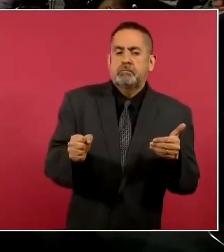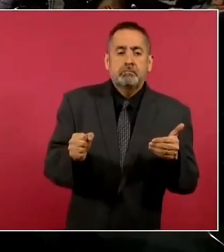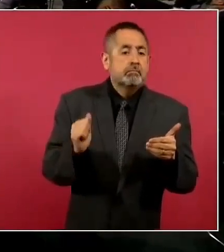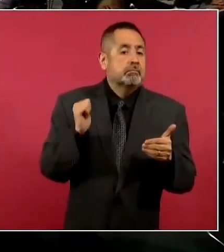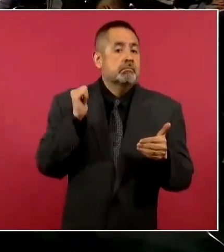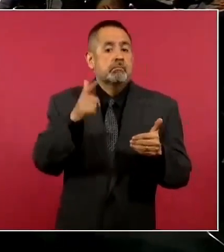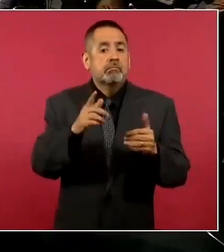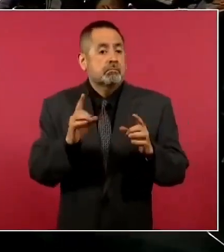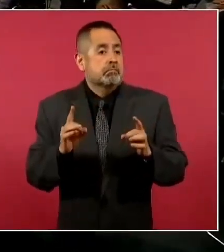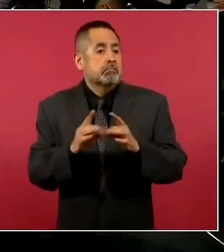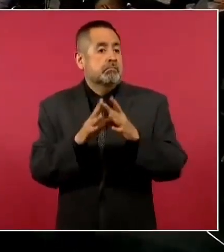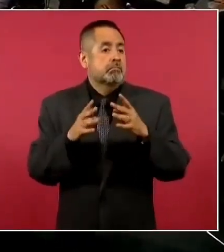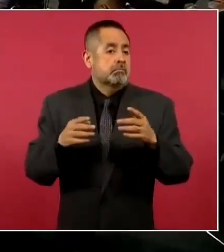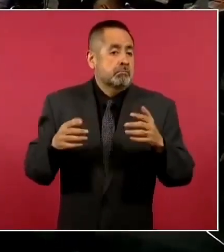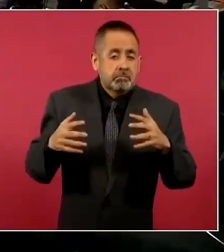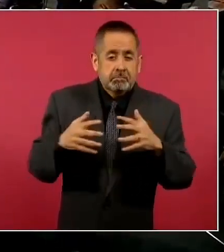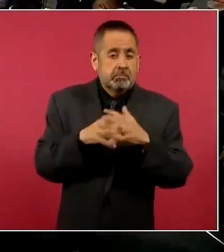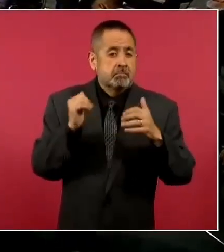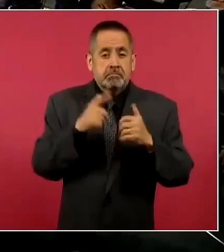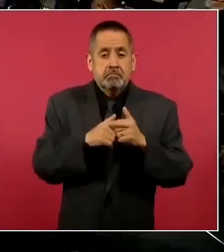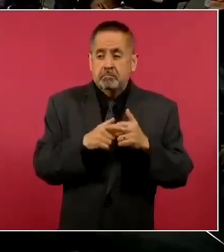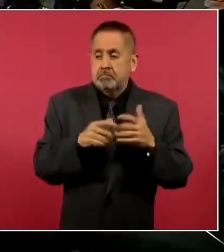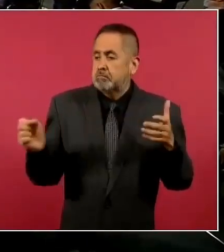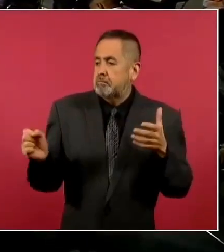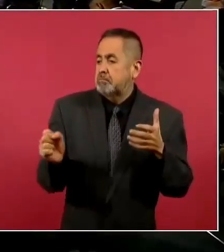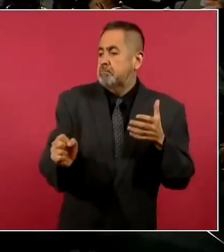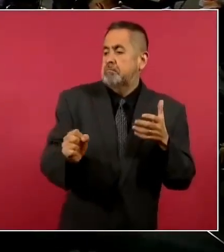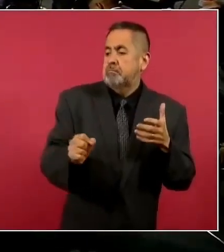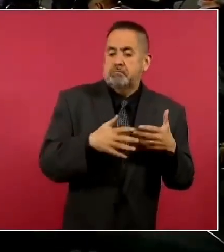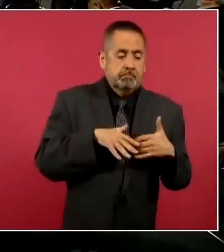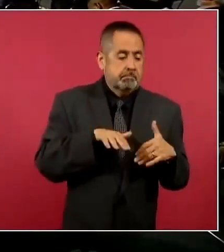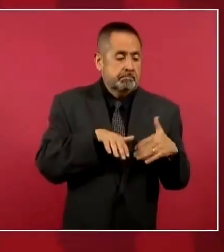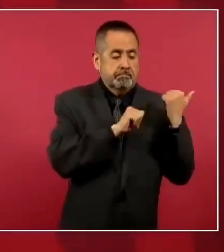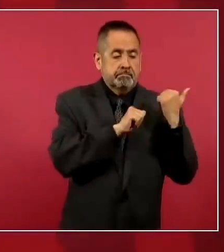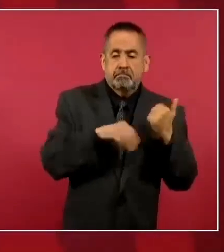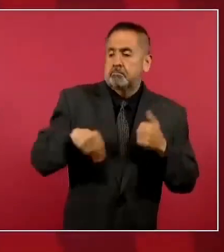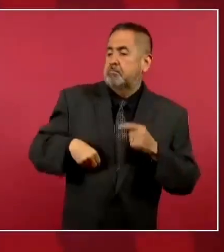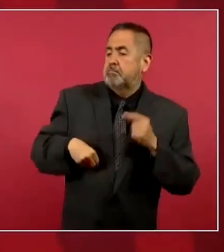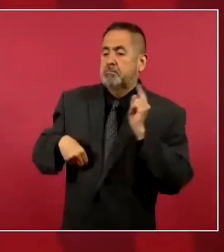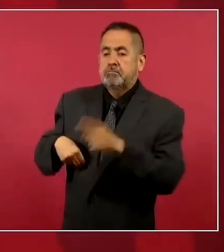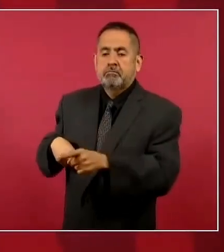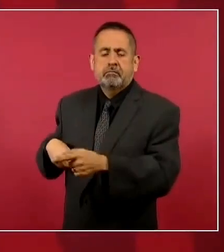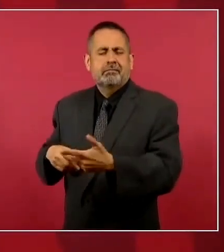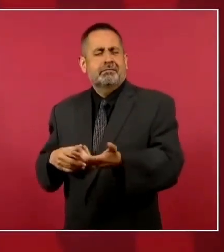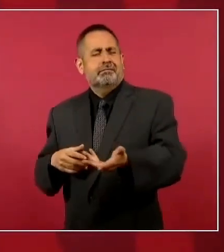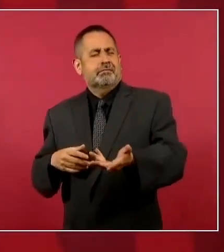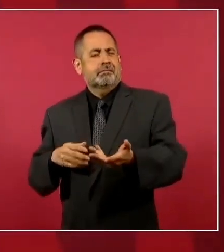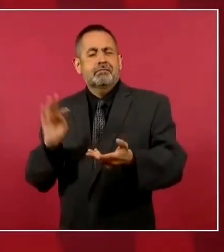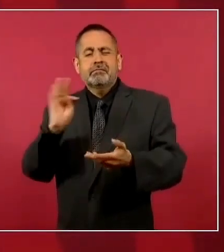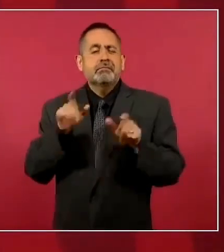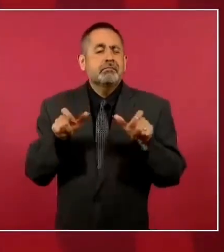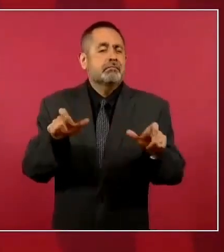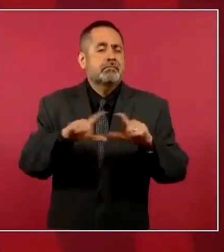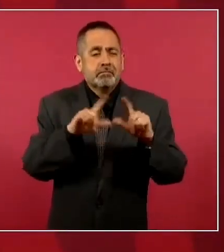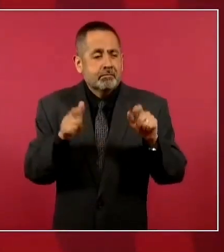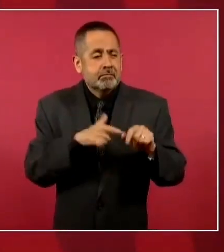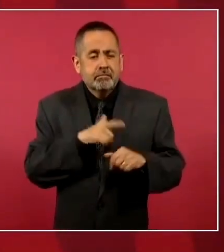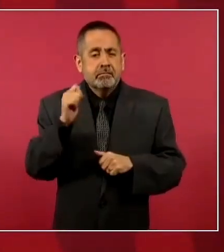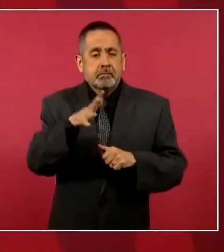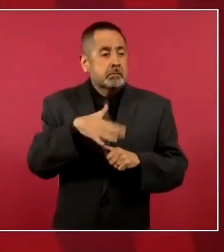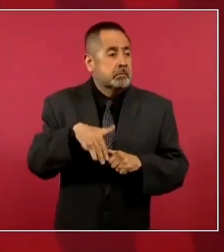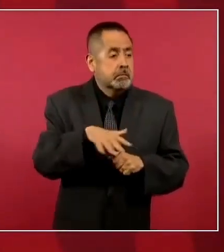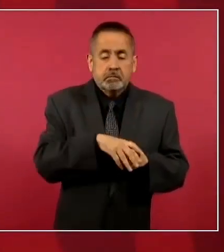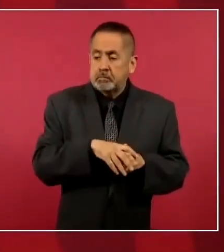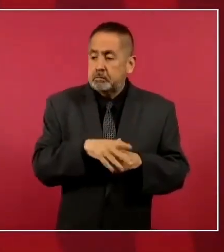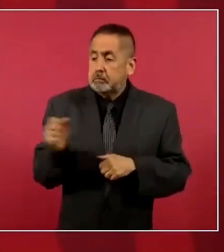una acción de la Guardia Nacional o de cualquier otra corporación. Por eso,